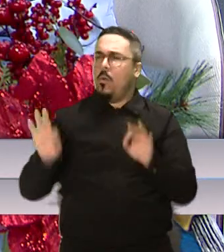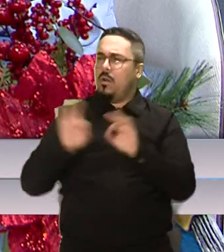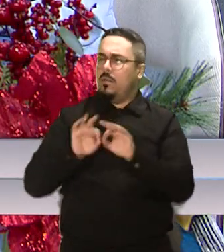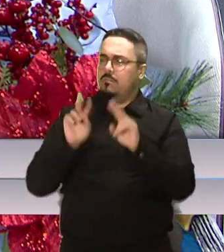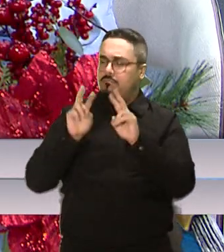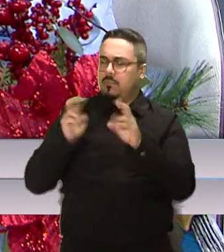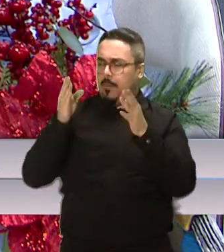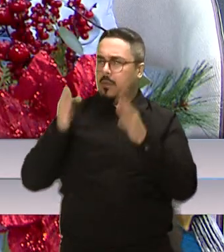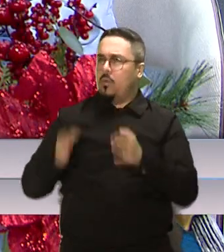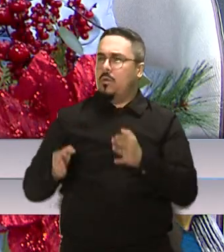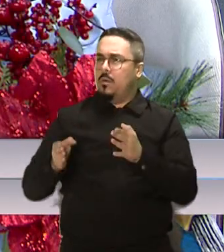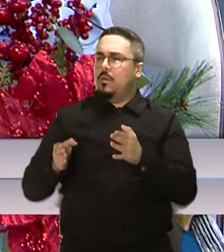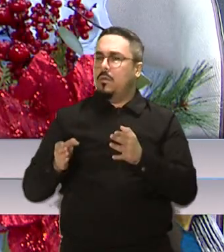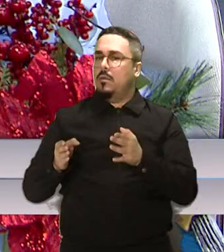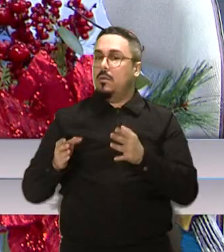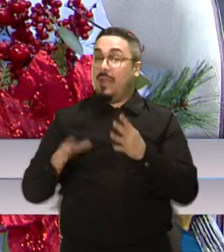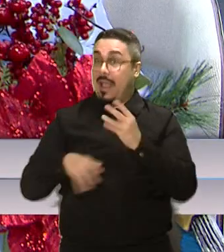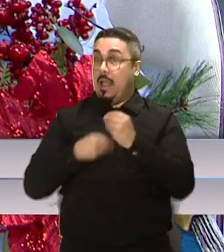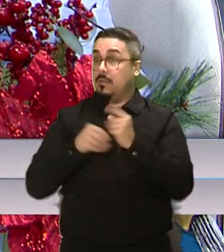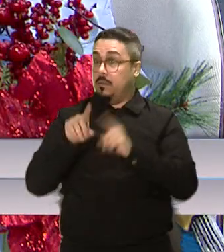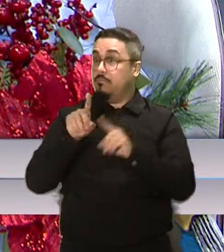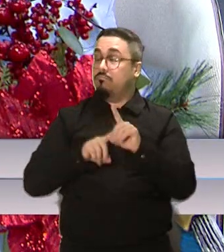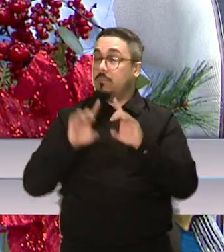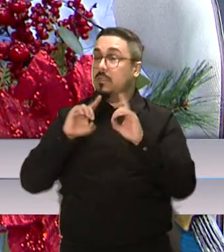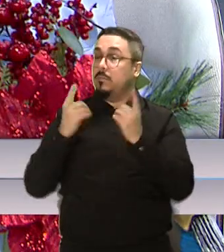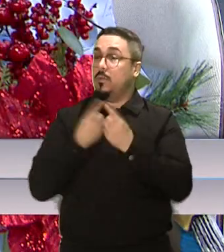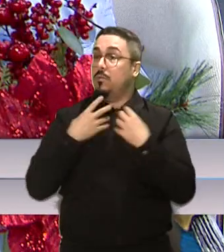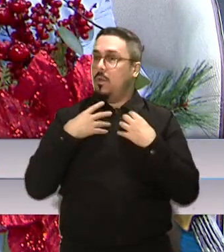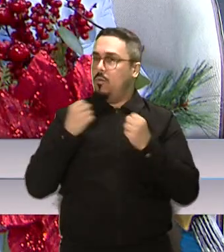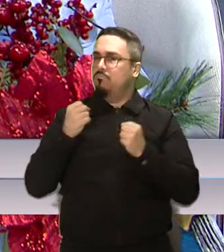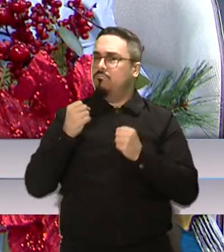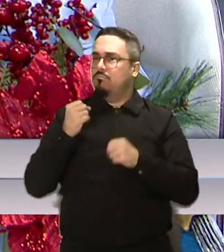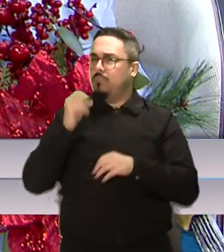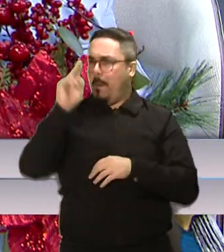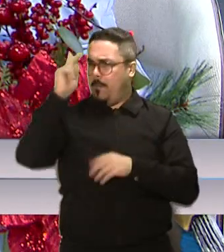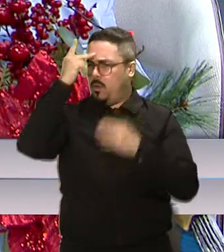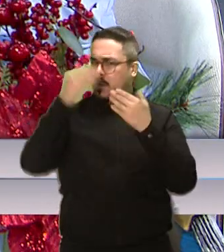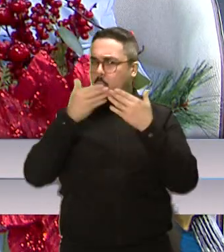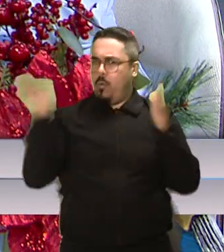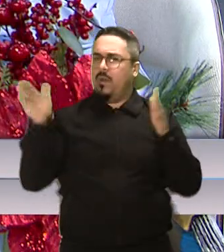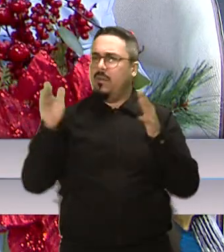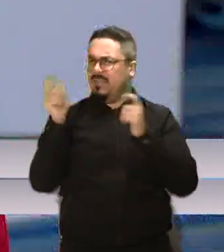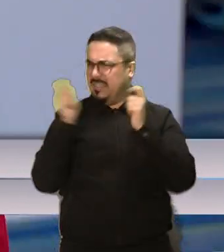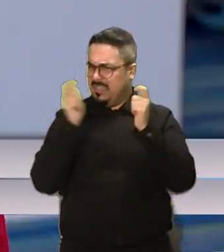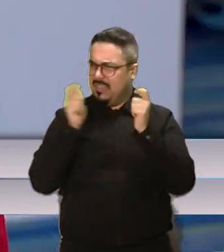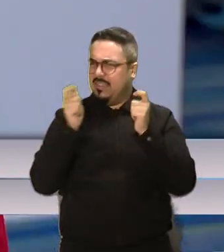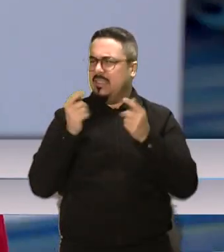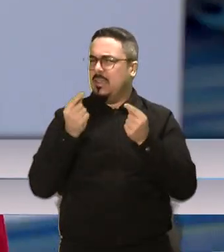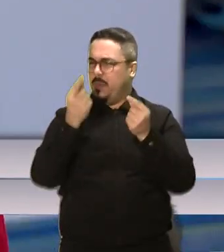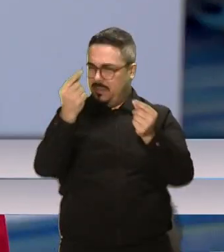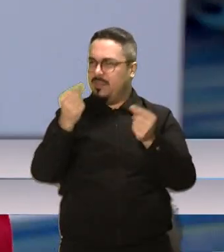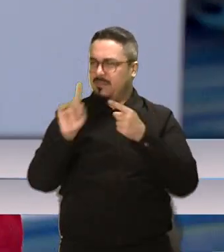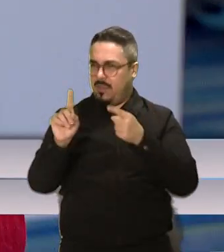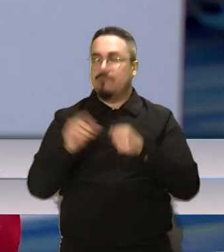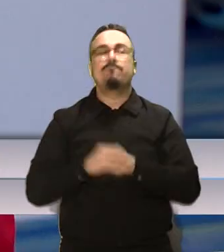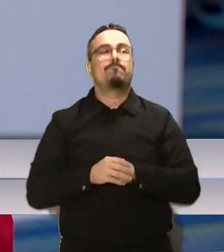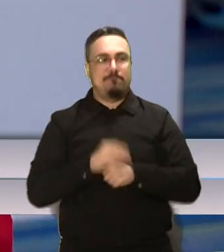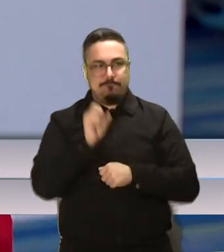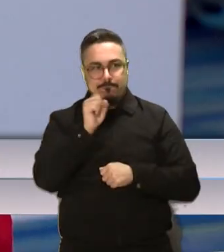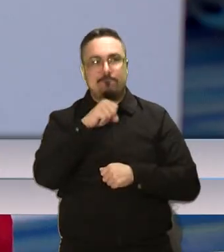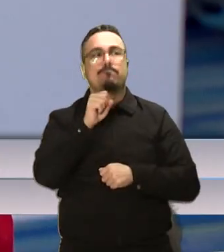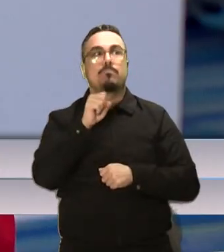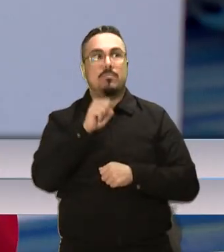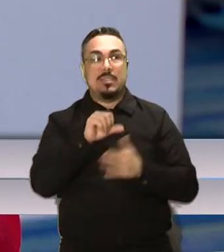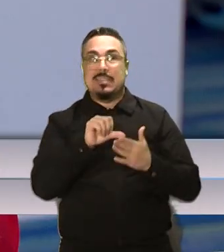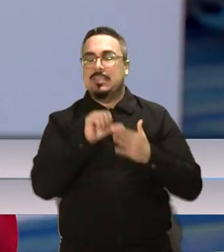para el propio departamento, ¿verdad?, para poder hacer políticas públicas y diseñar estrategias. Totalmente, ¿verdad? Bueno, aprendido